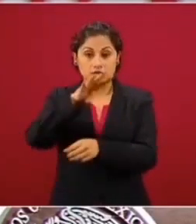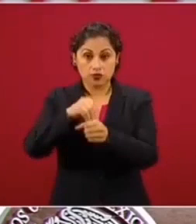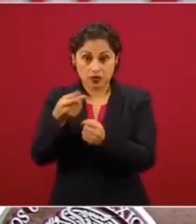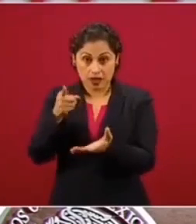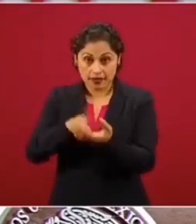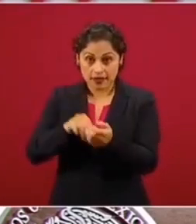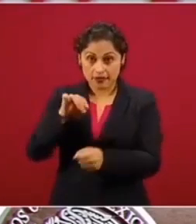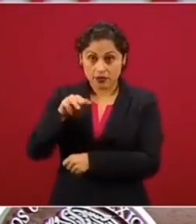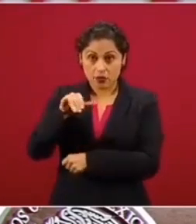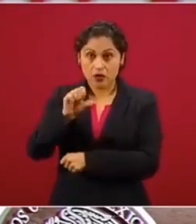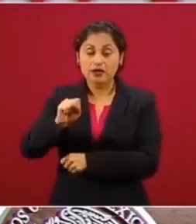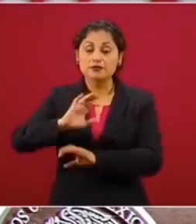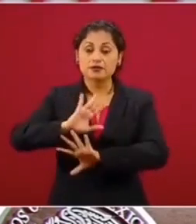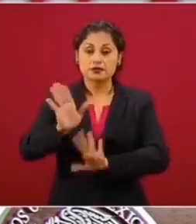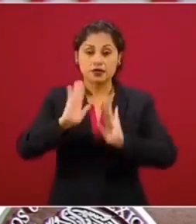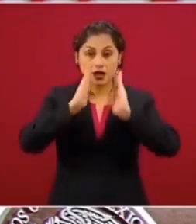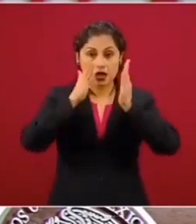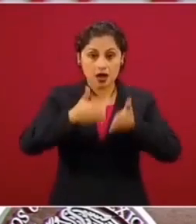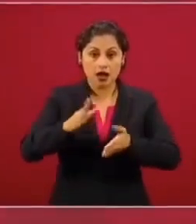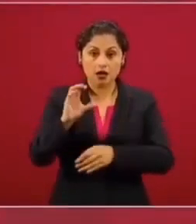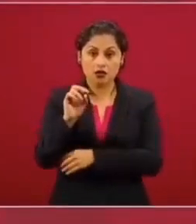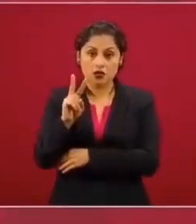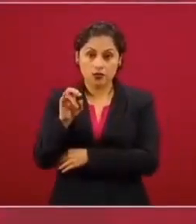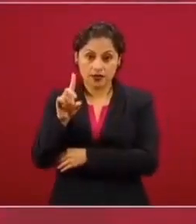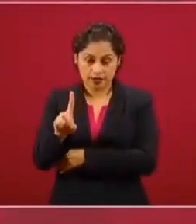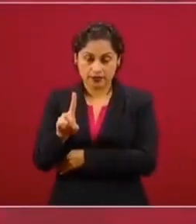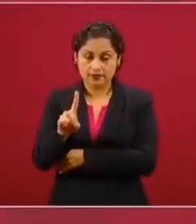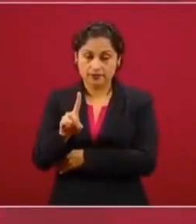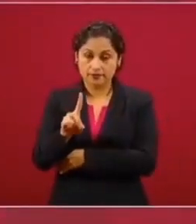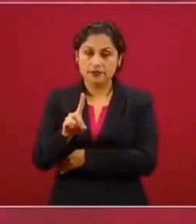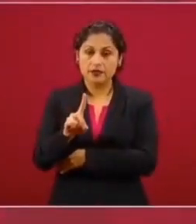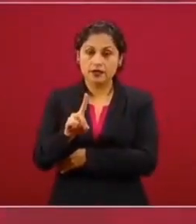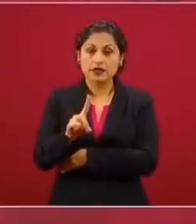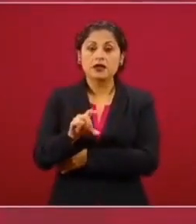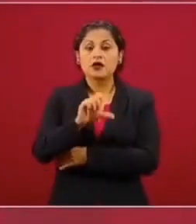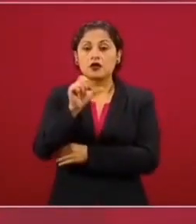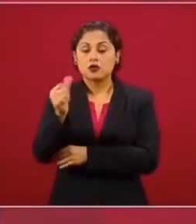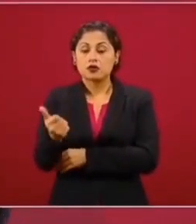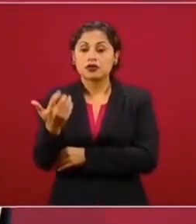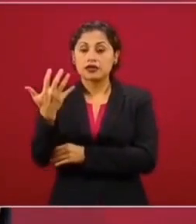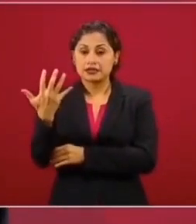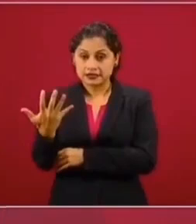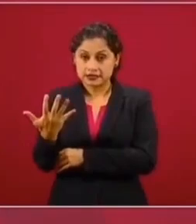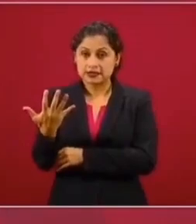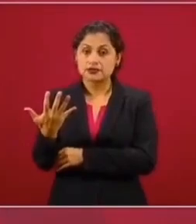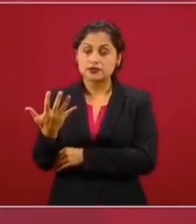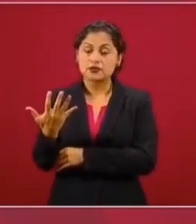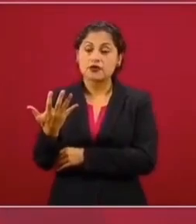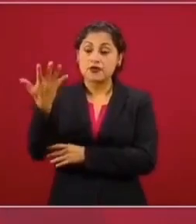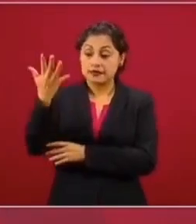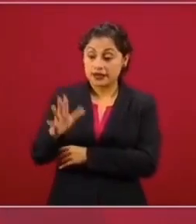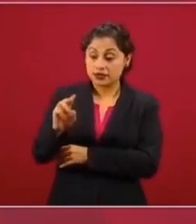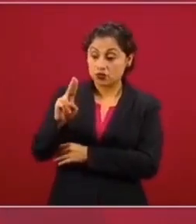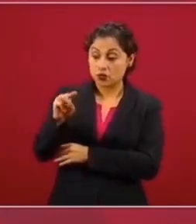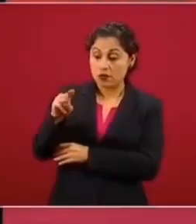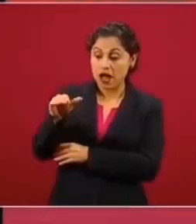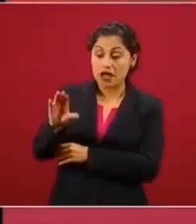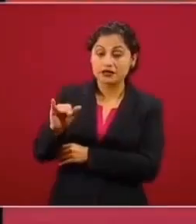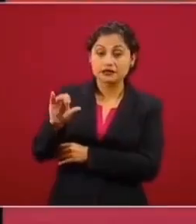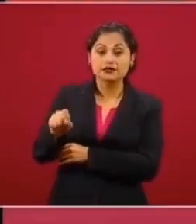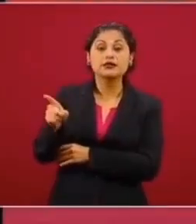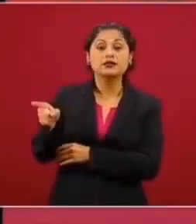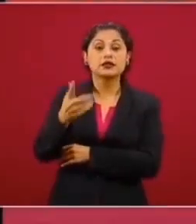están reconvertidos a COVID. Adicionalmente, cinco de las 10 UMAES están reconvertidas a COVID y todas las áreas de